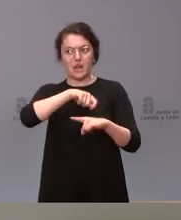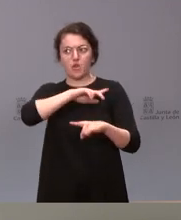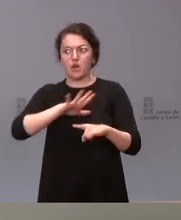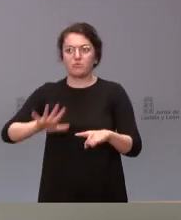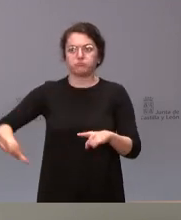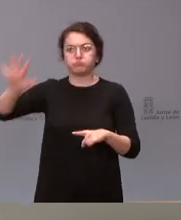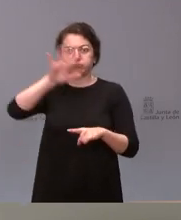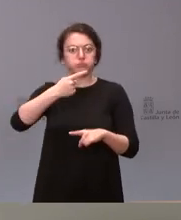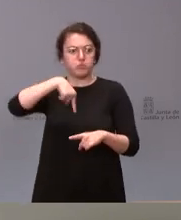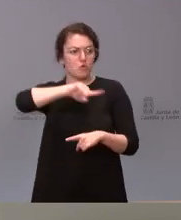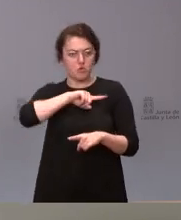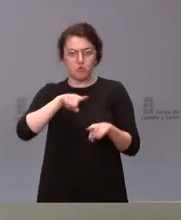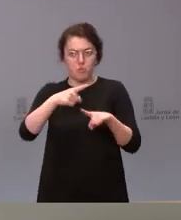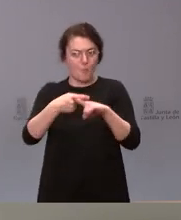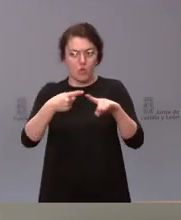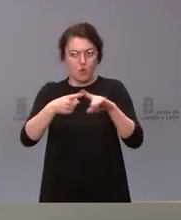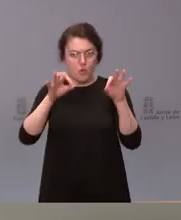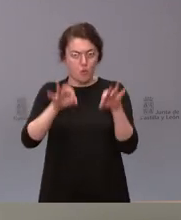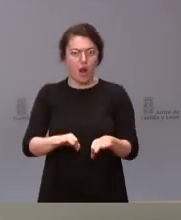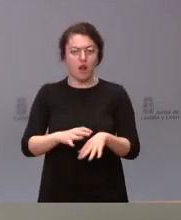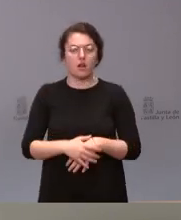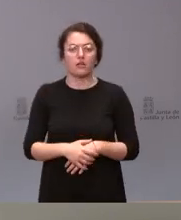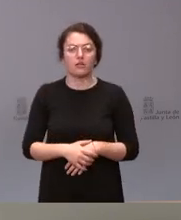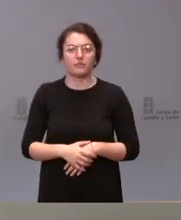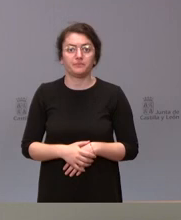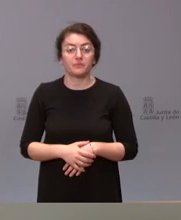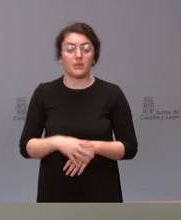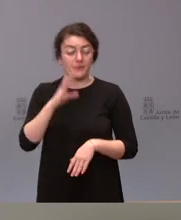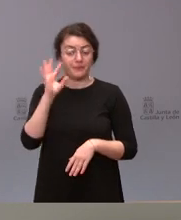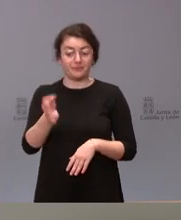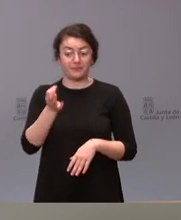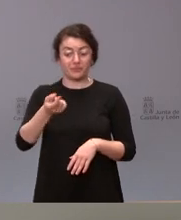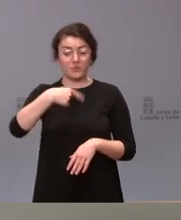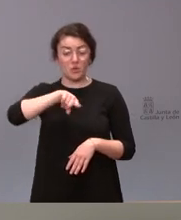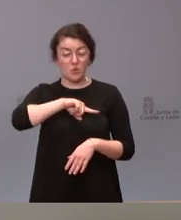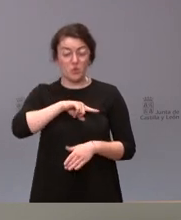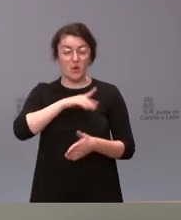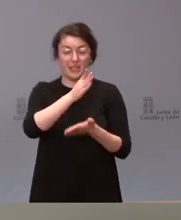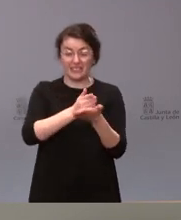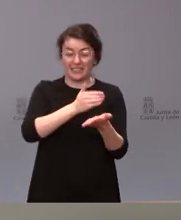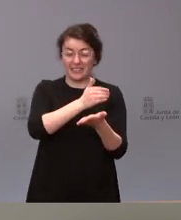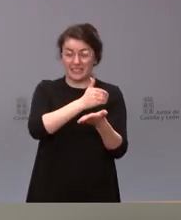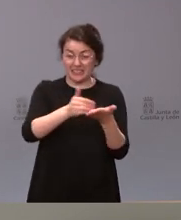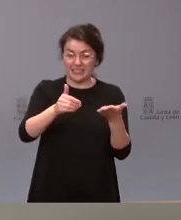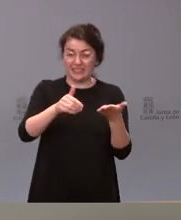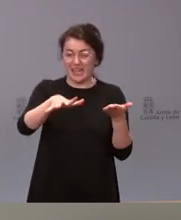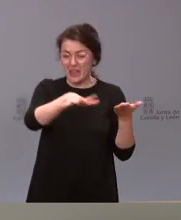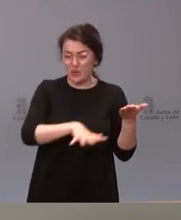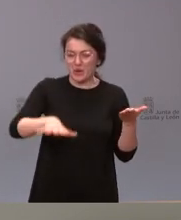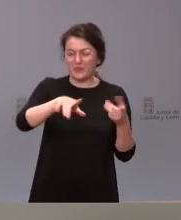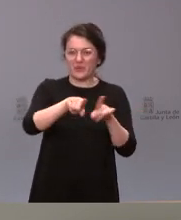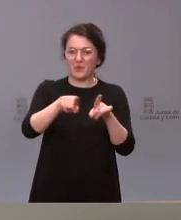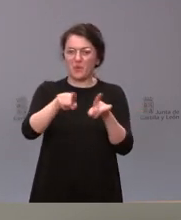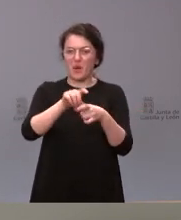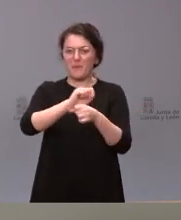por razón de nuestra propia estructura demográfica pues la pandemia ha tenido un impacto sobre un corte de población